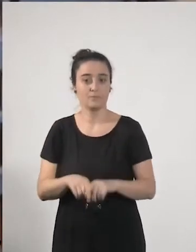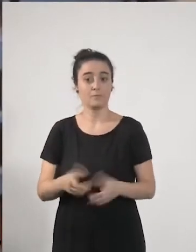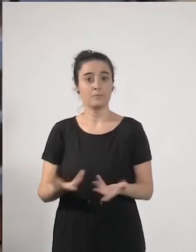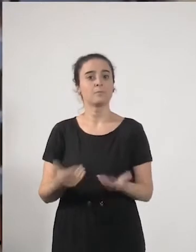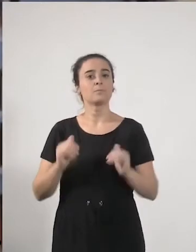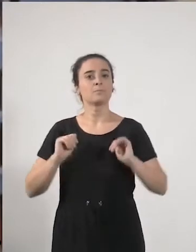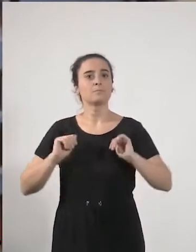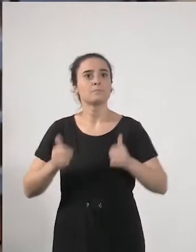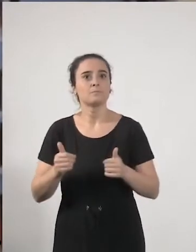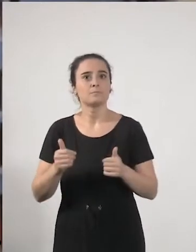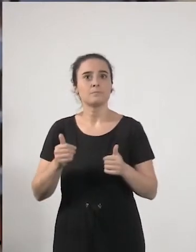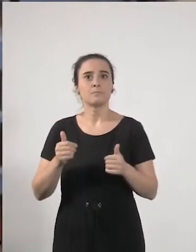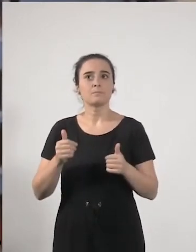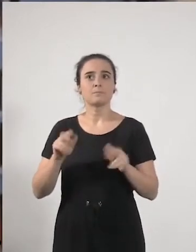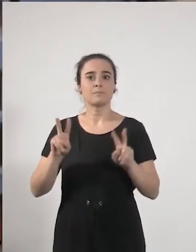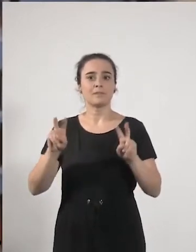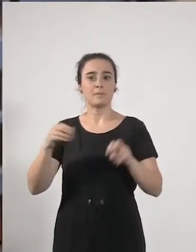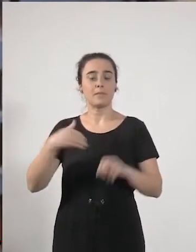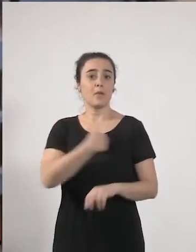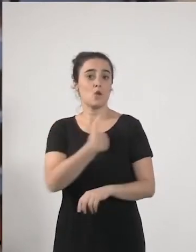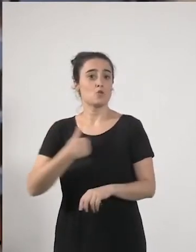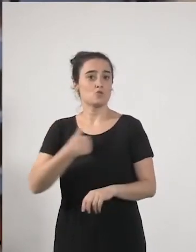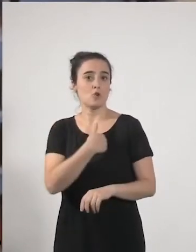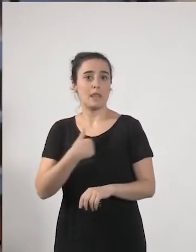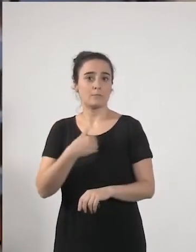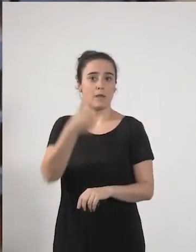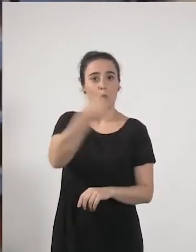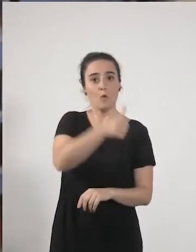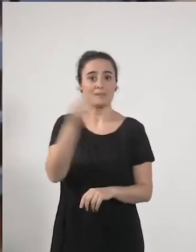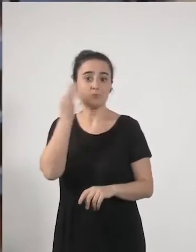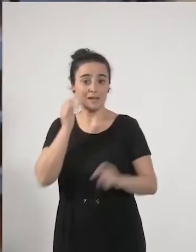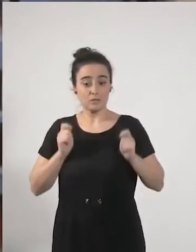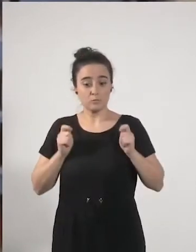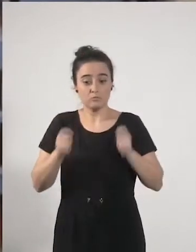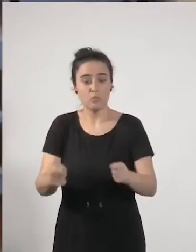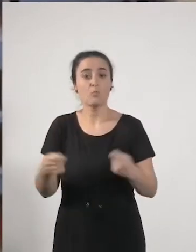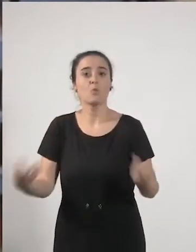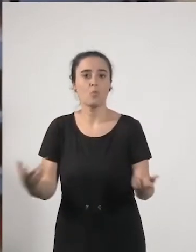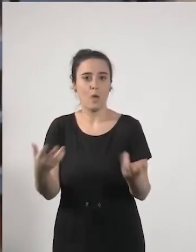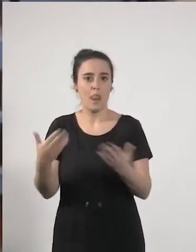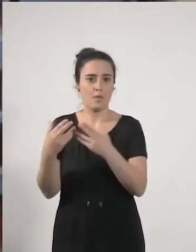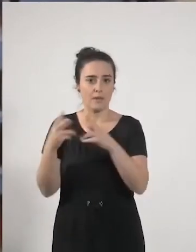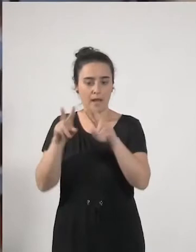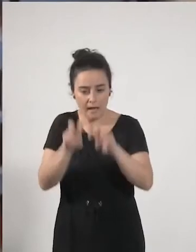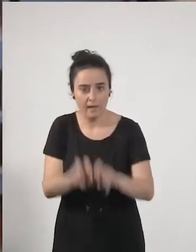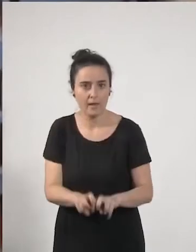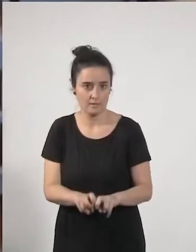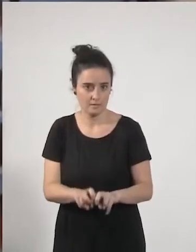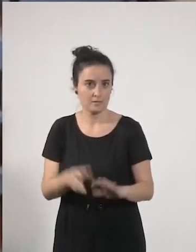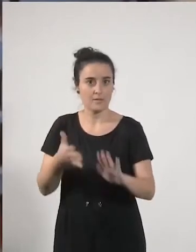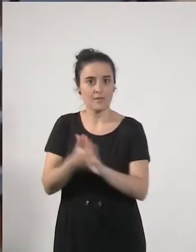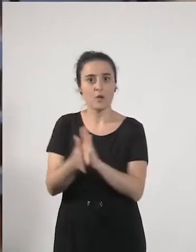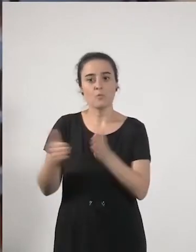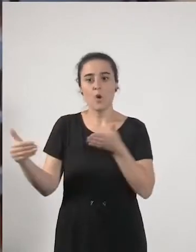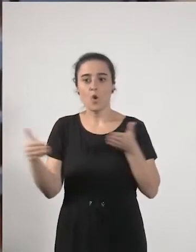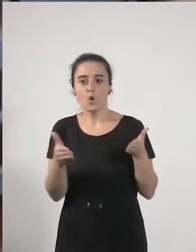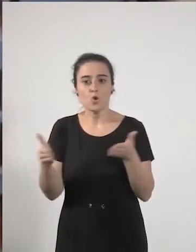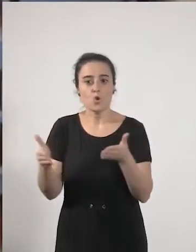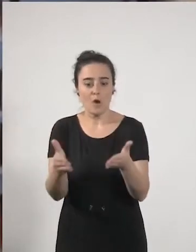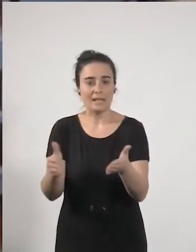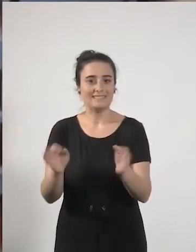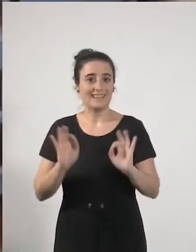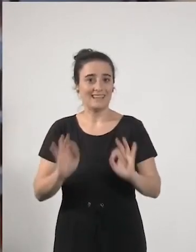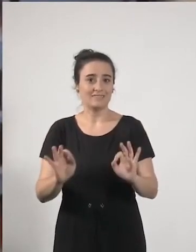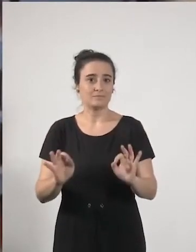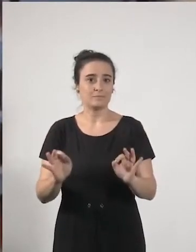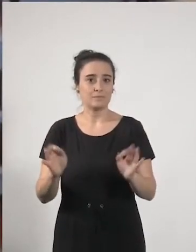análisis de los roles asignados a mujeres y hombres. No es una corriente monolítica, pero, a pesar